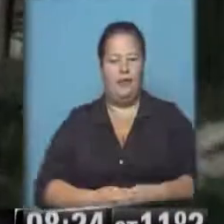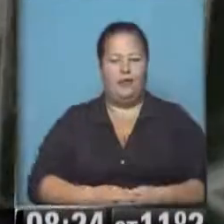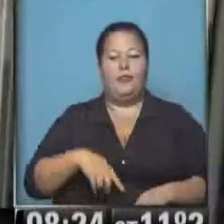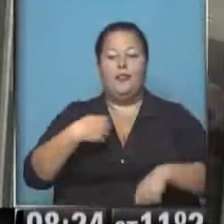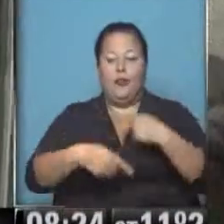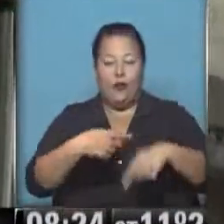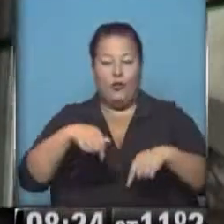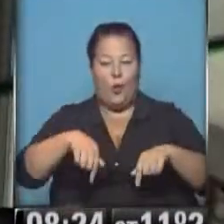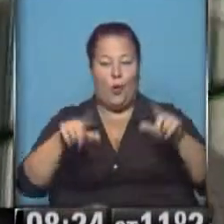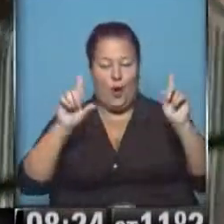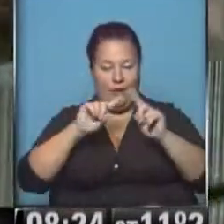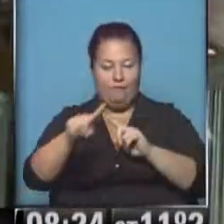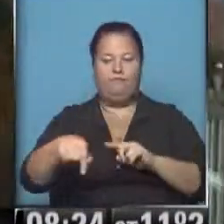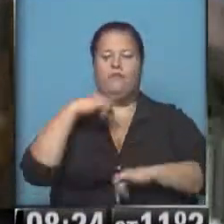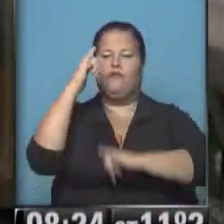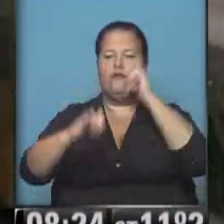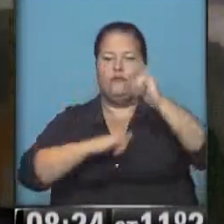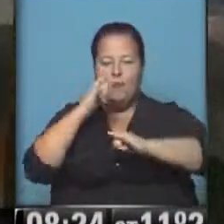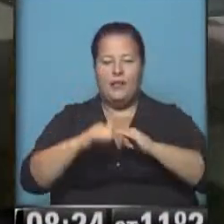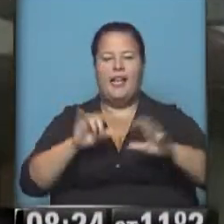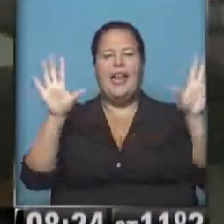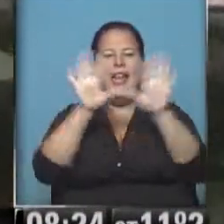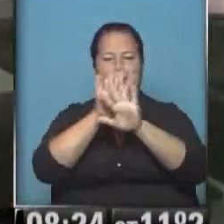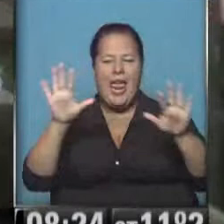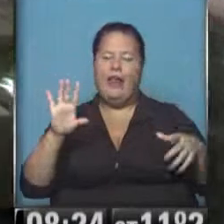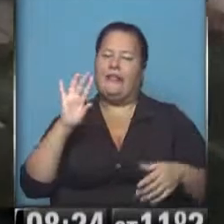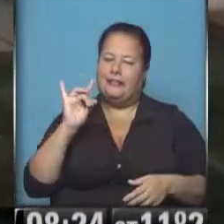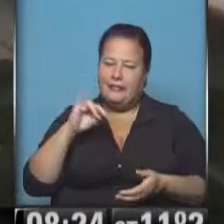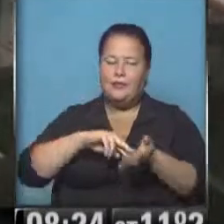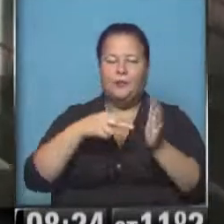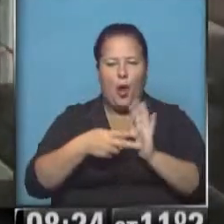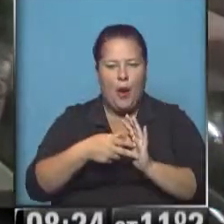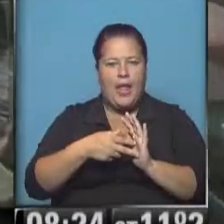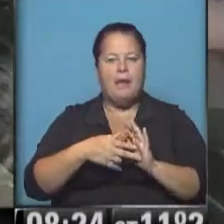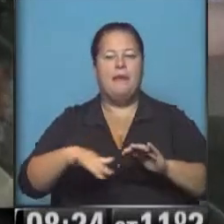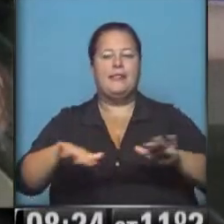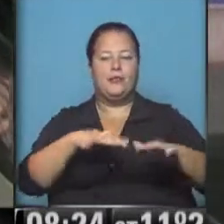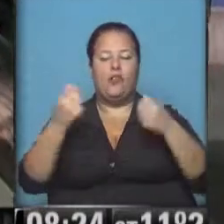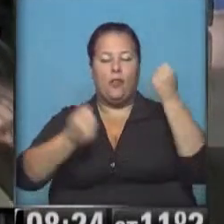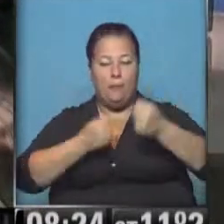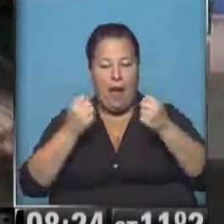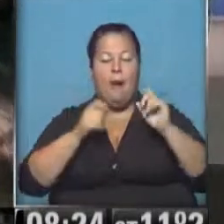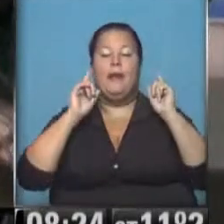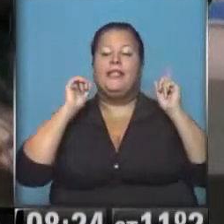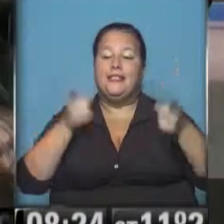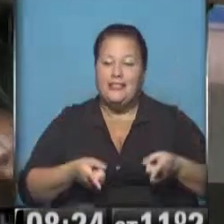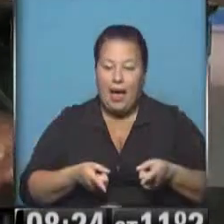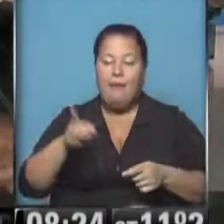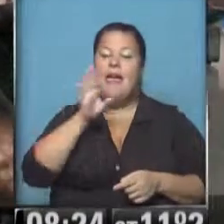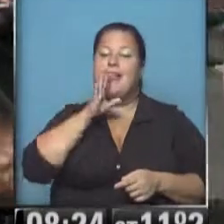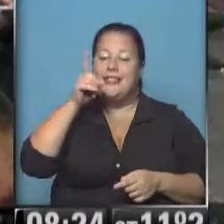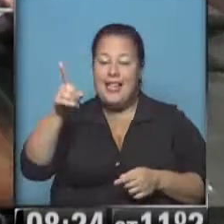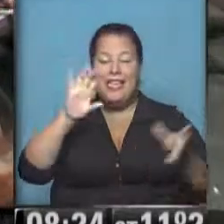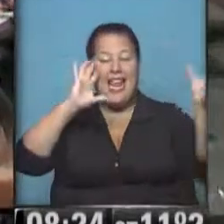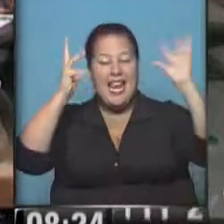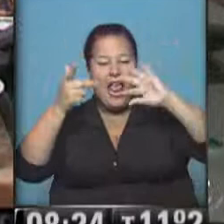Seguimos en vivo con toda la información, la niebla complica la situación en el tránsito, pero además en Ezeiza, además